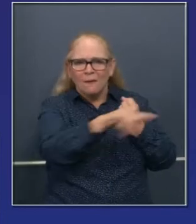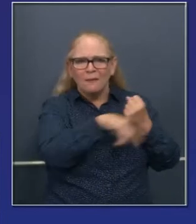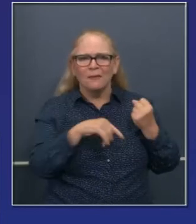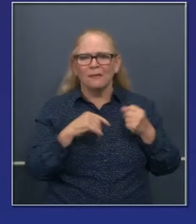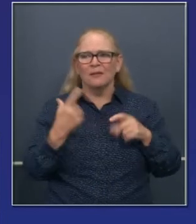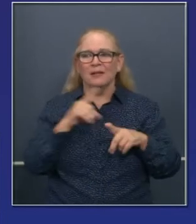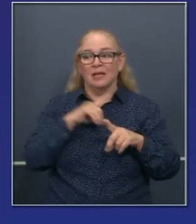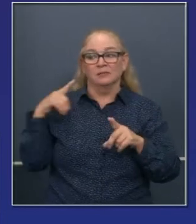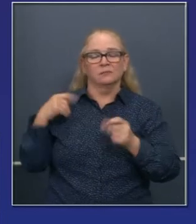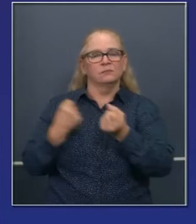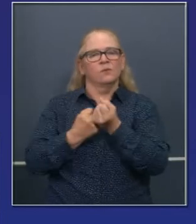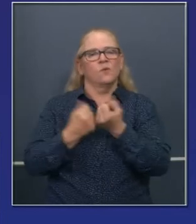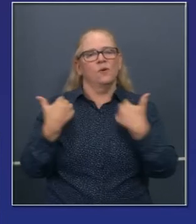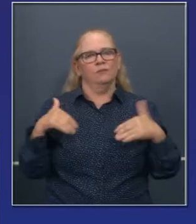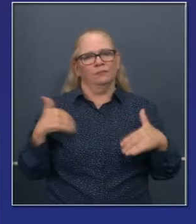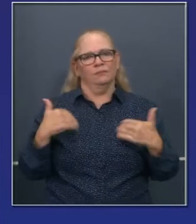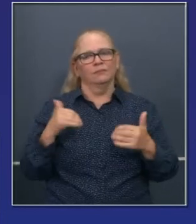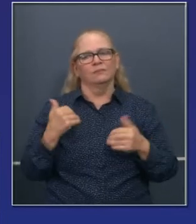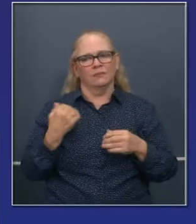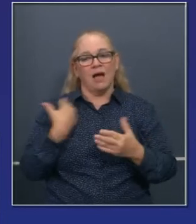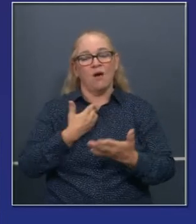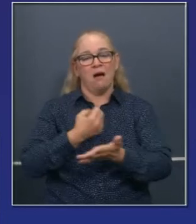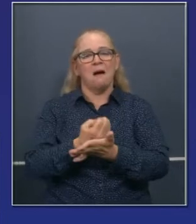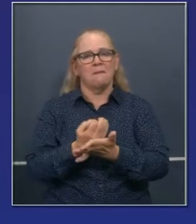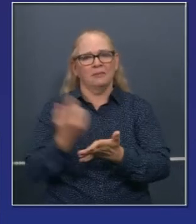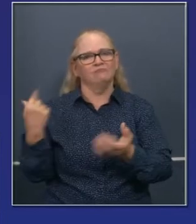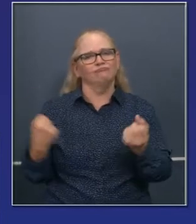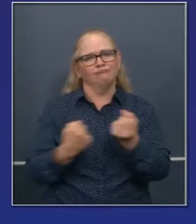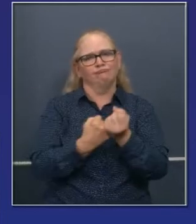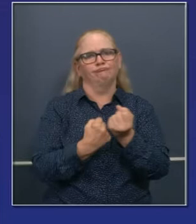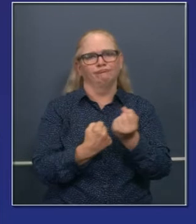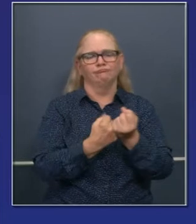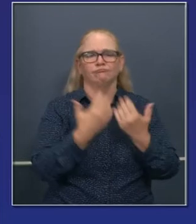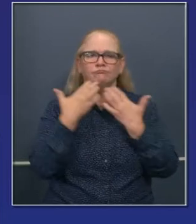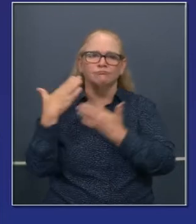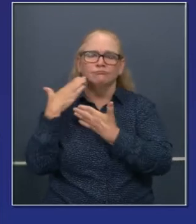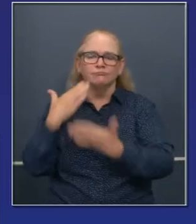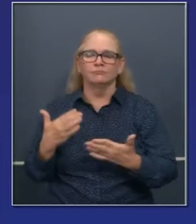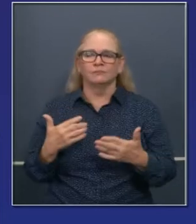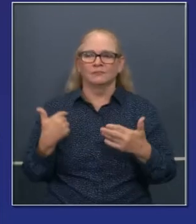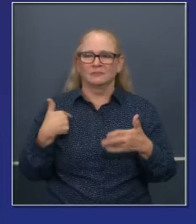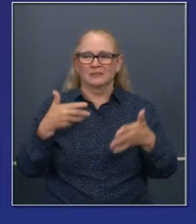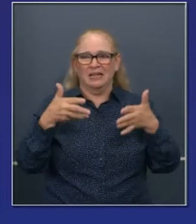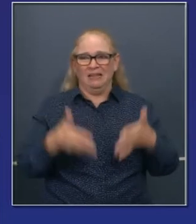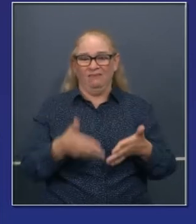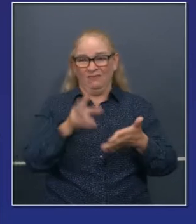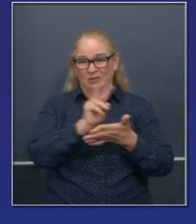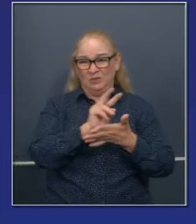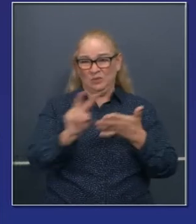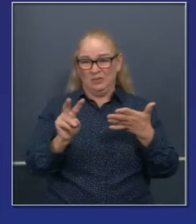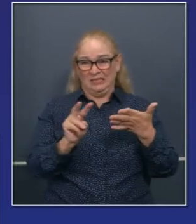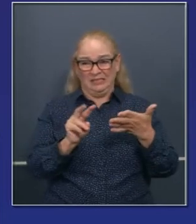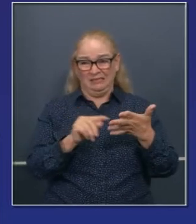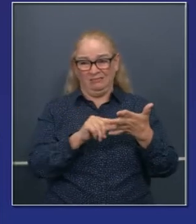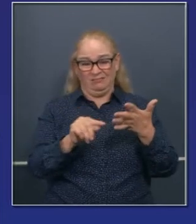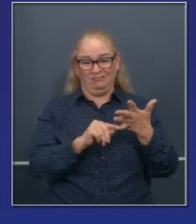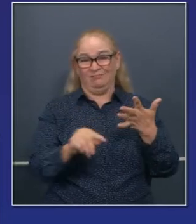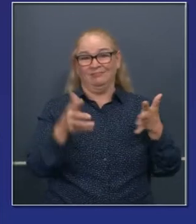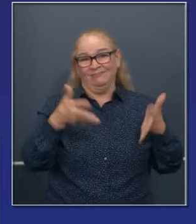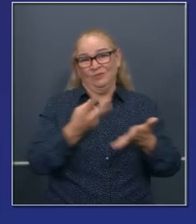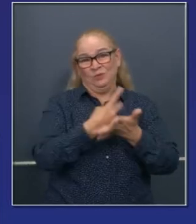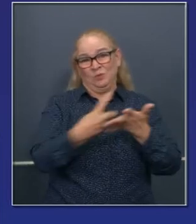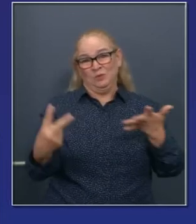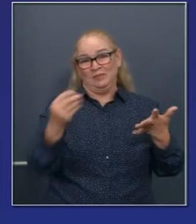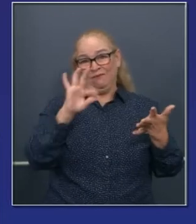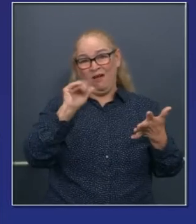apoyo de legislación para estimular la economía. Tenemos solamente un par de semanas, un poco más de dos semanas en esta